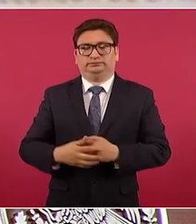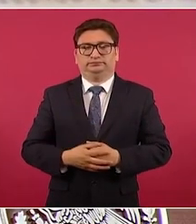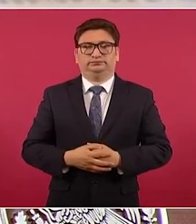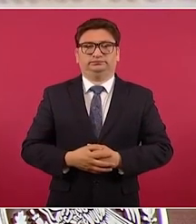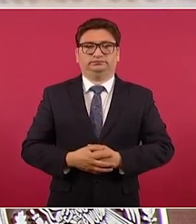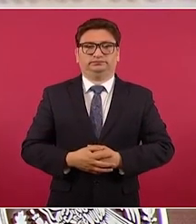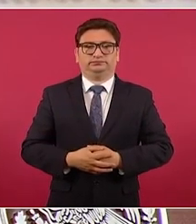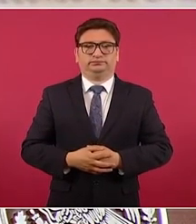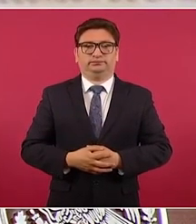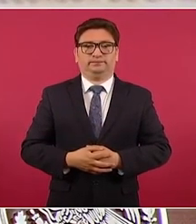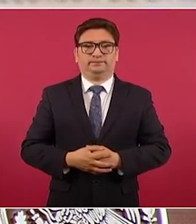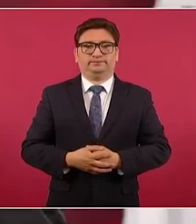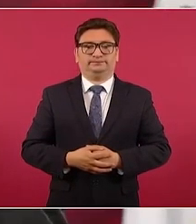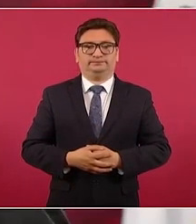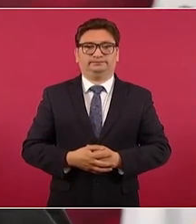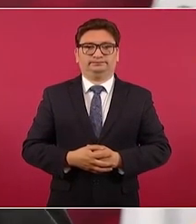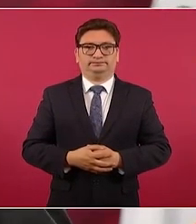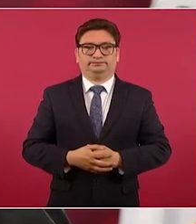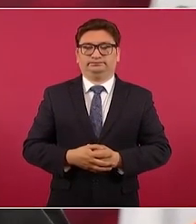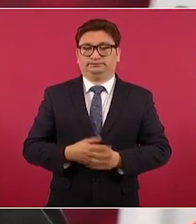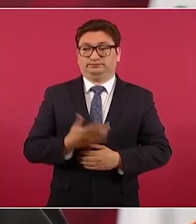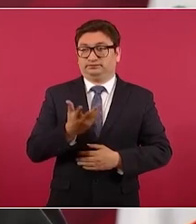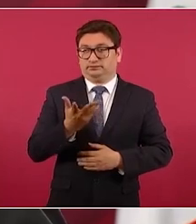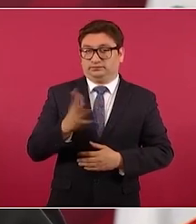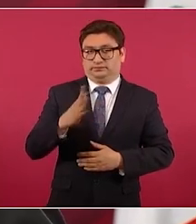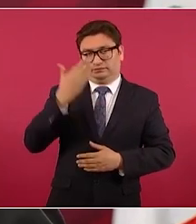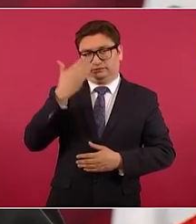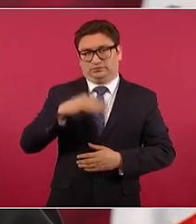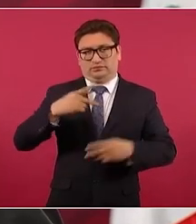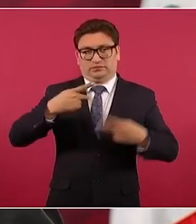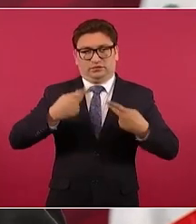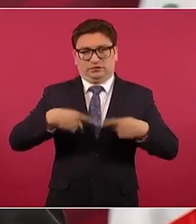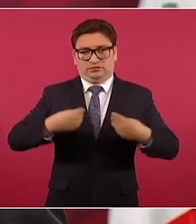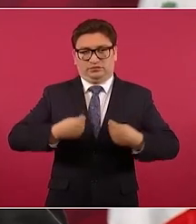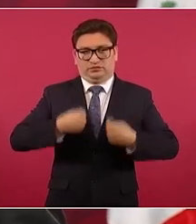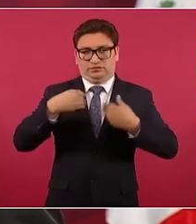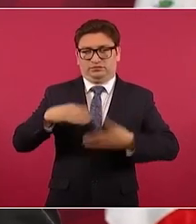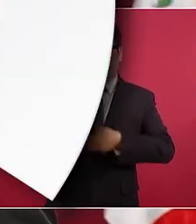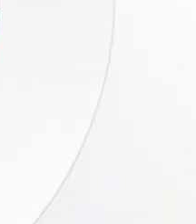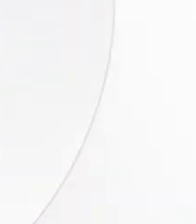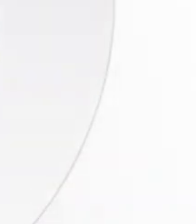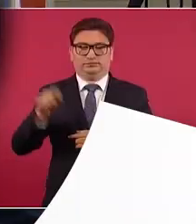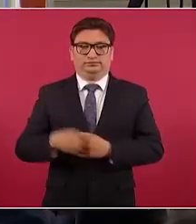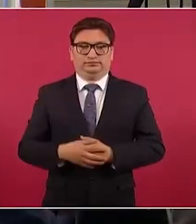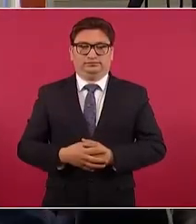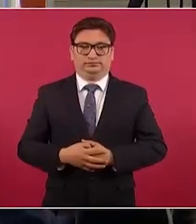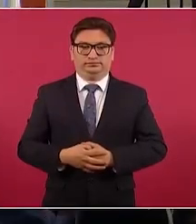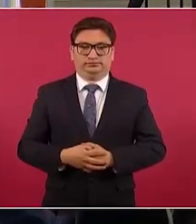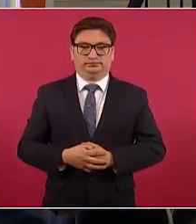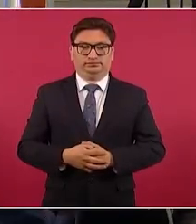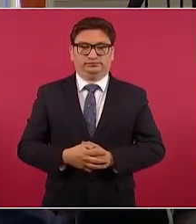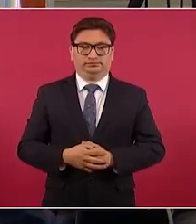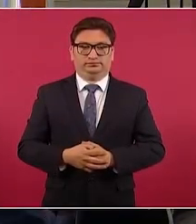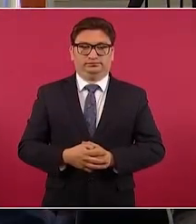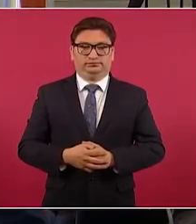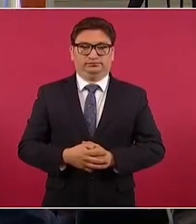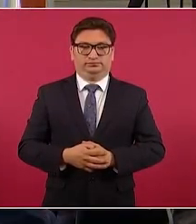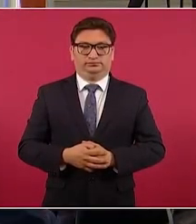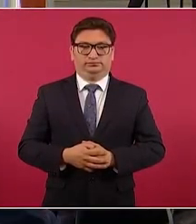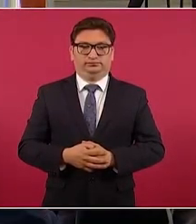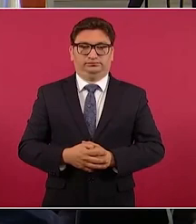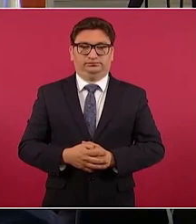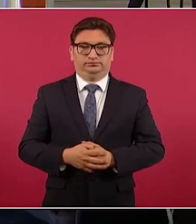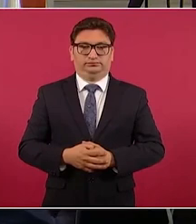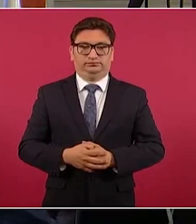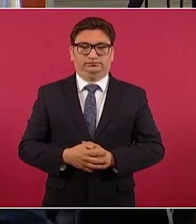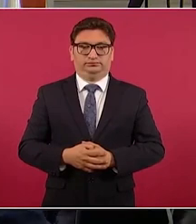de hermanos centroamericanos, de mexicanos y no se